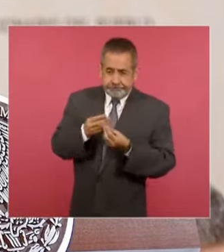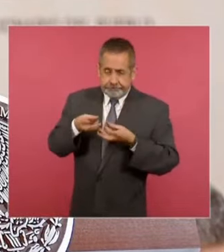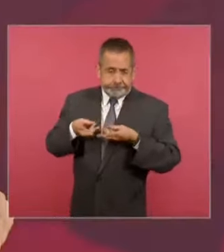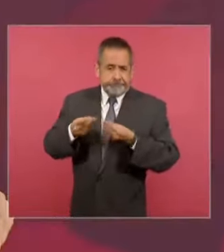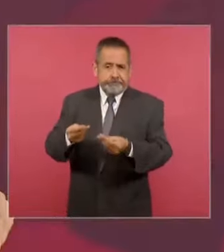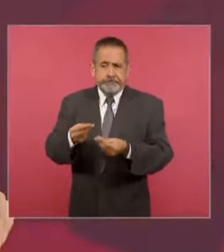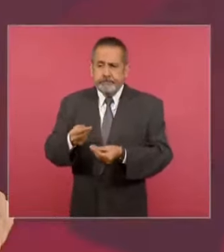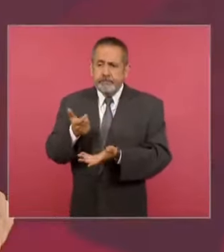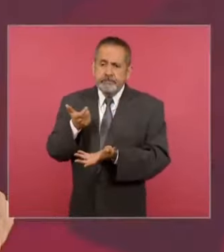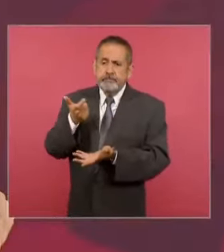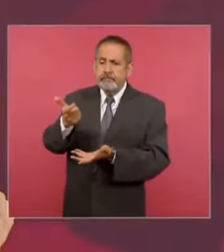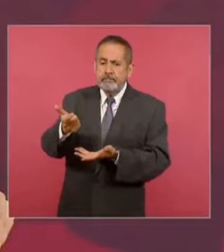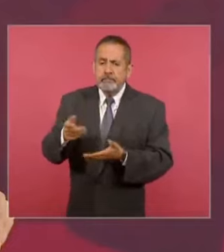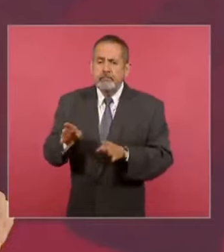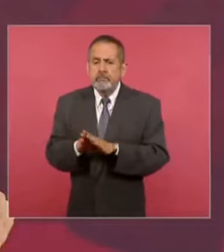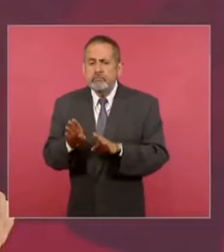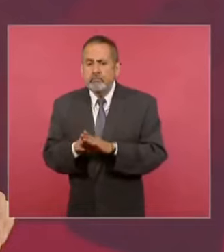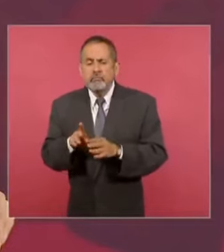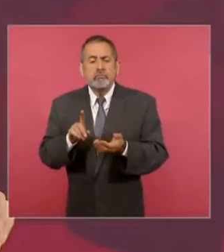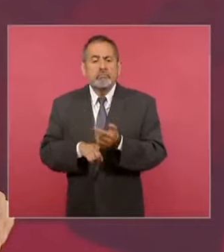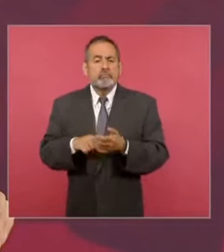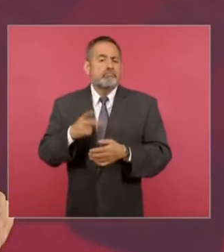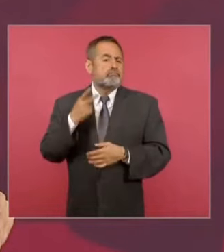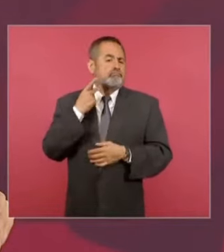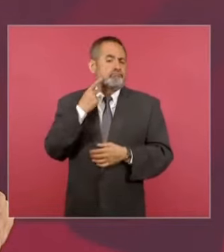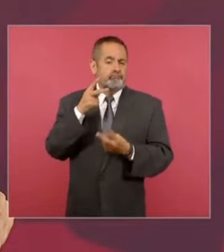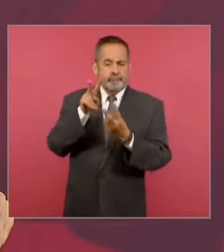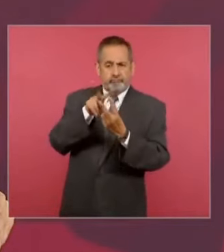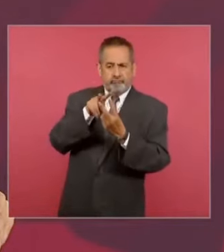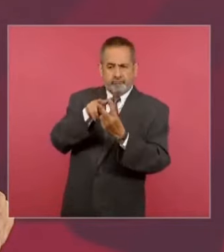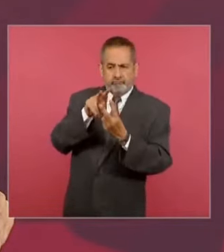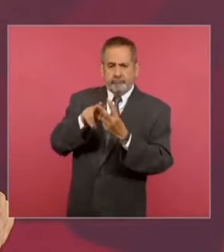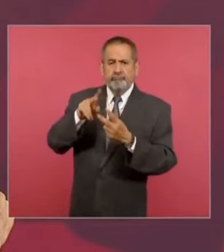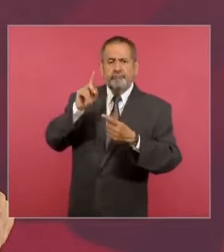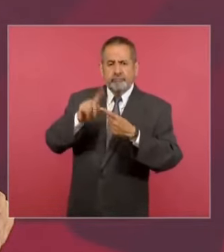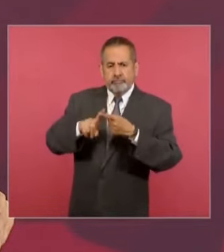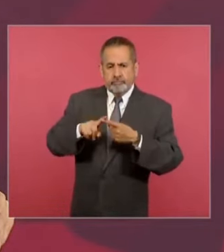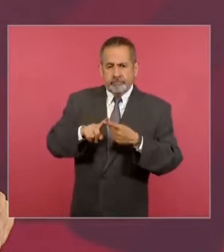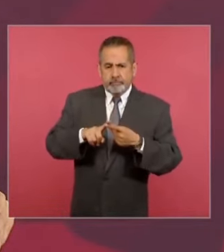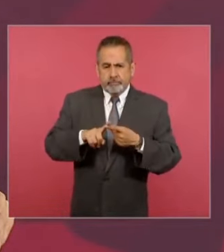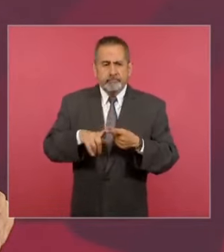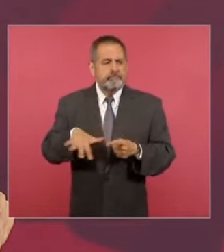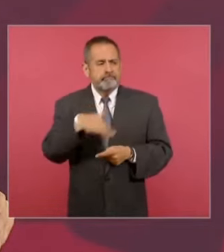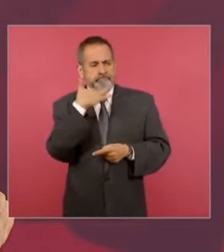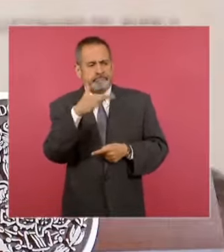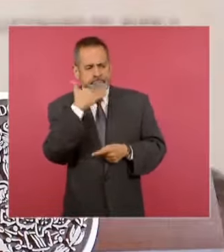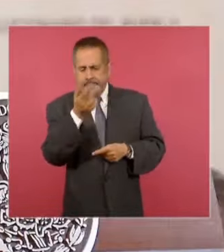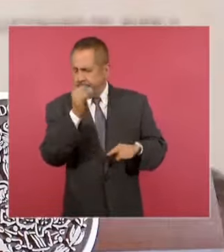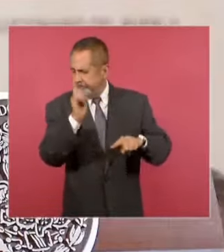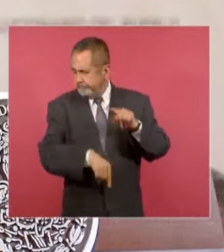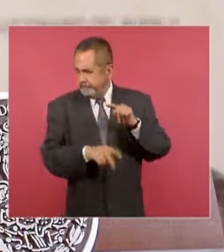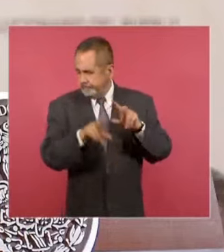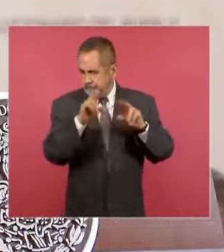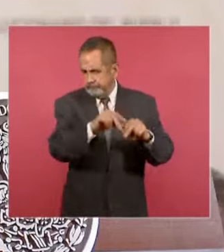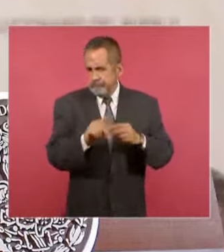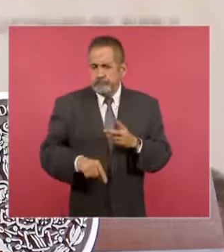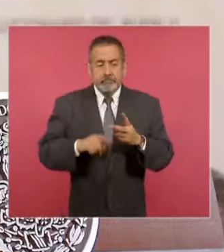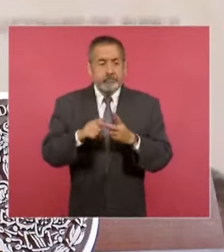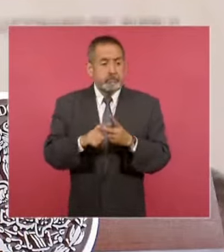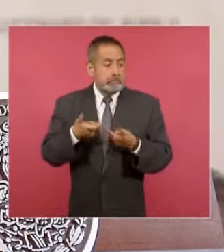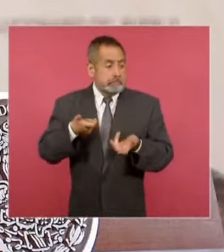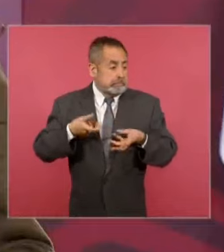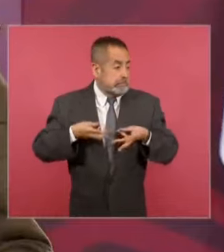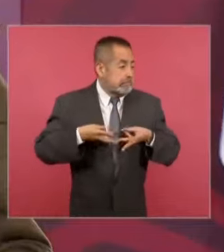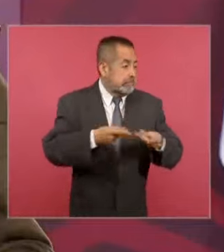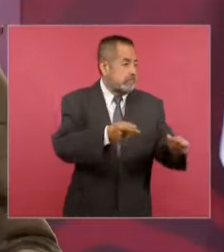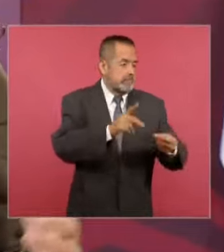logrado más bien por una política que tiene dos pilares, que es cero corrupción y acabar con los privilegios.